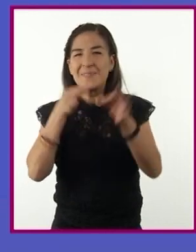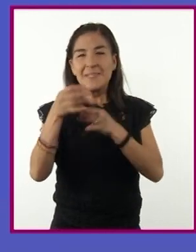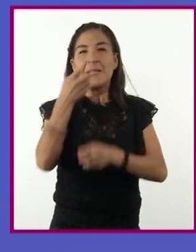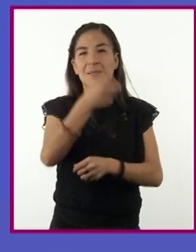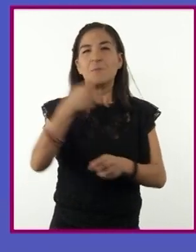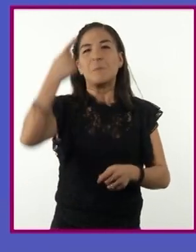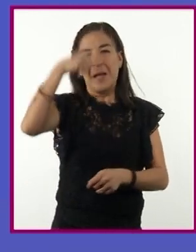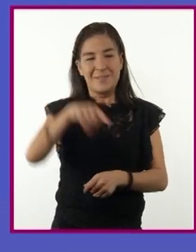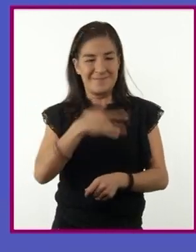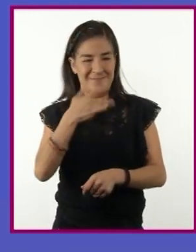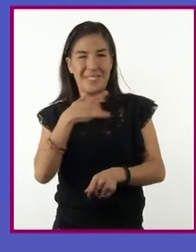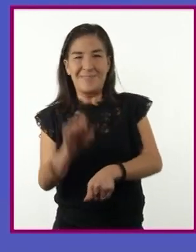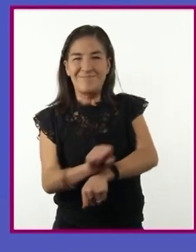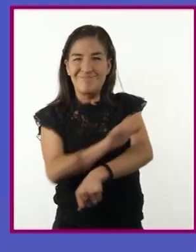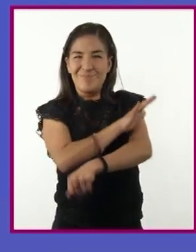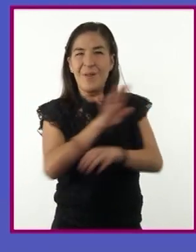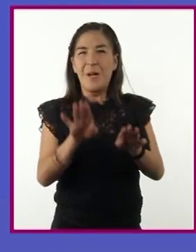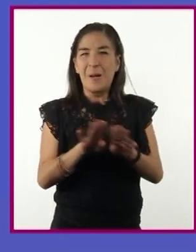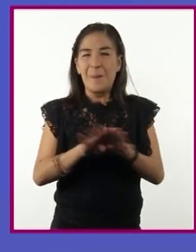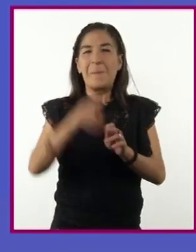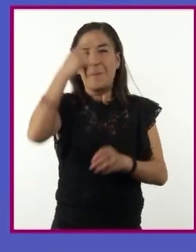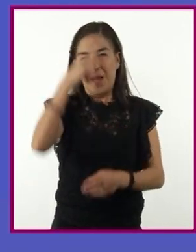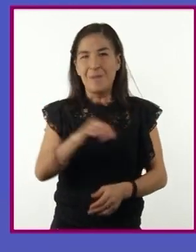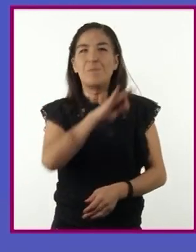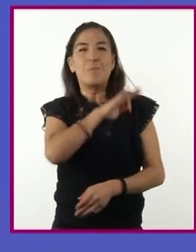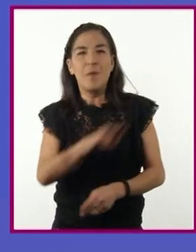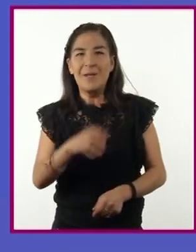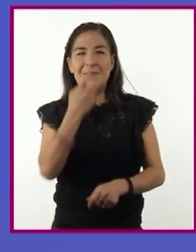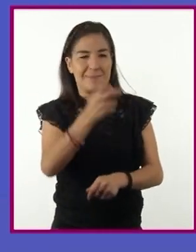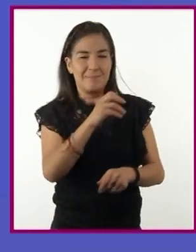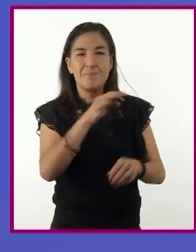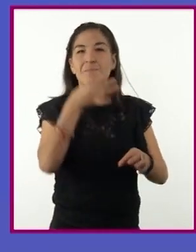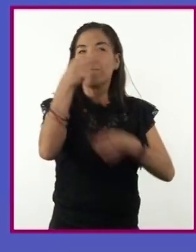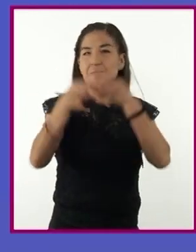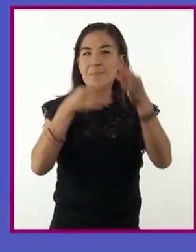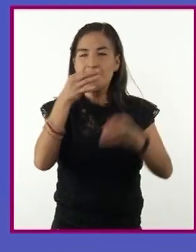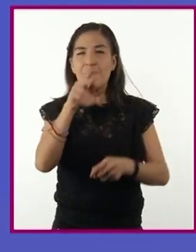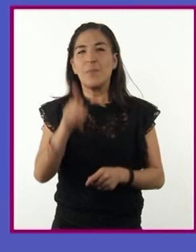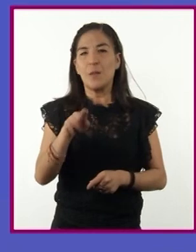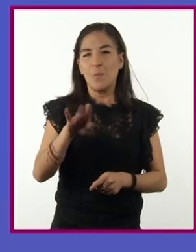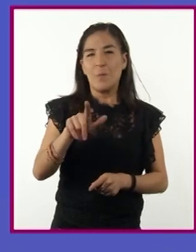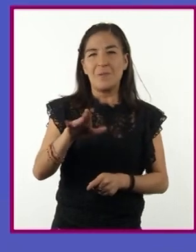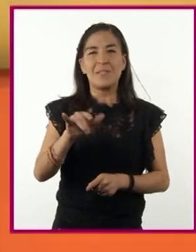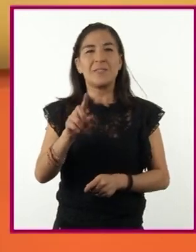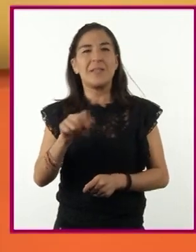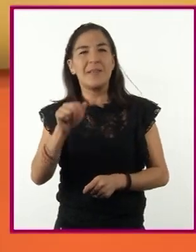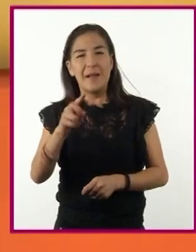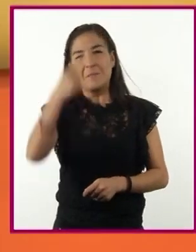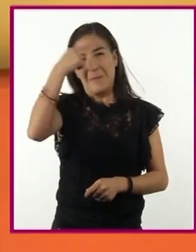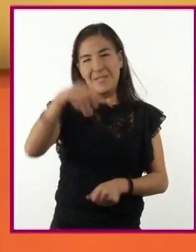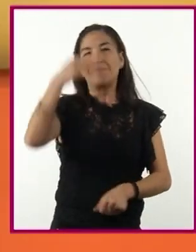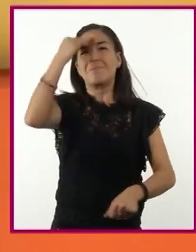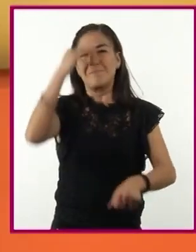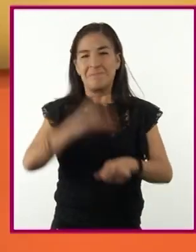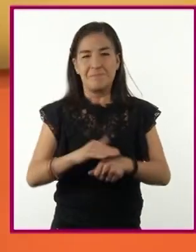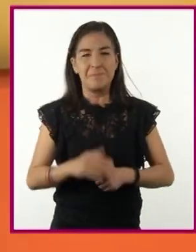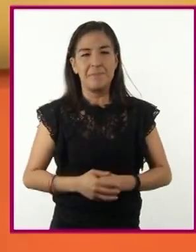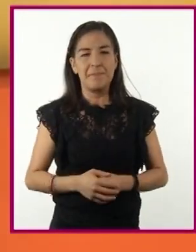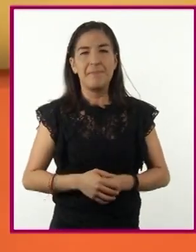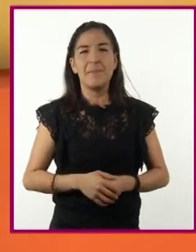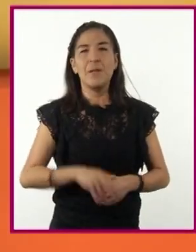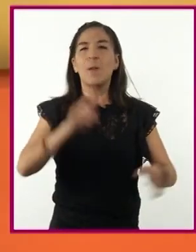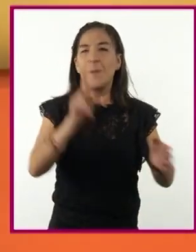despertar emociones en ellos y favorece que los mensajes publicitarios sean recordados. A manera de